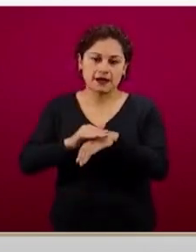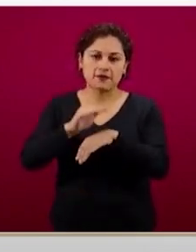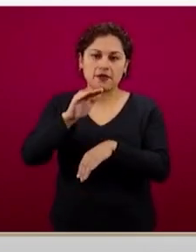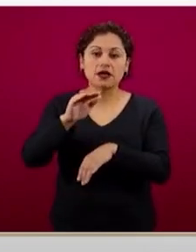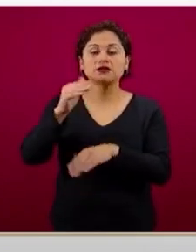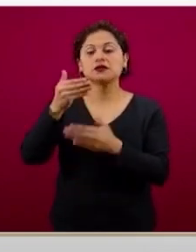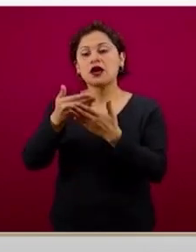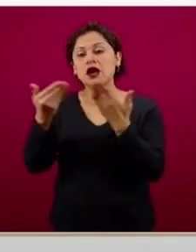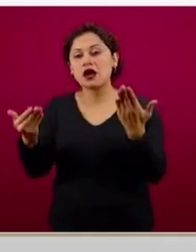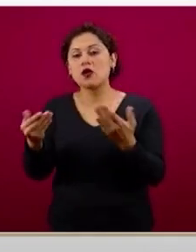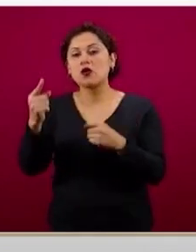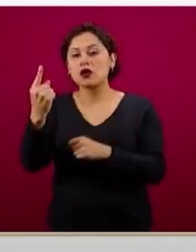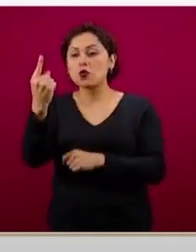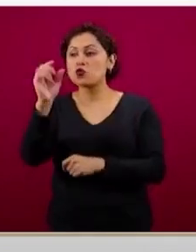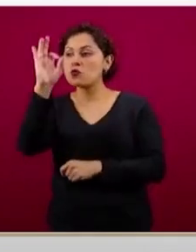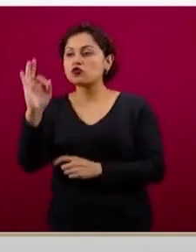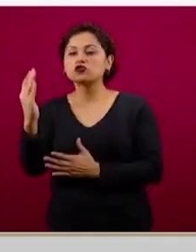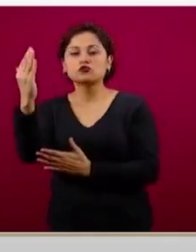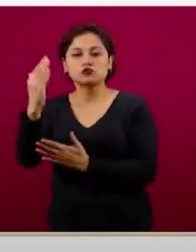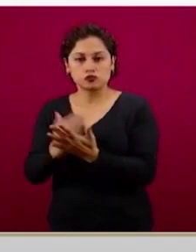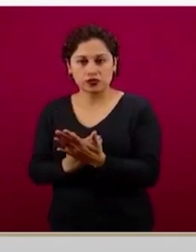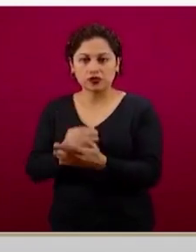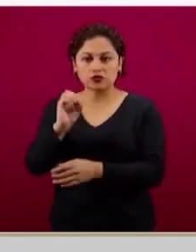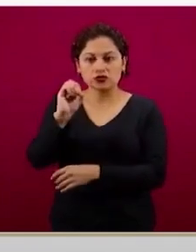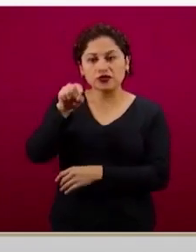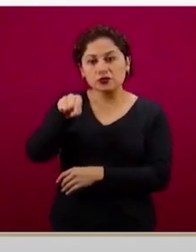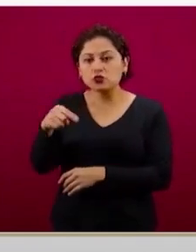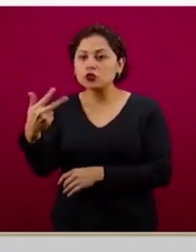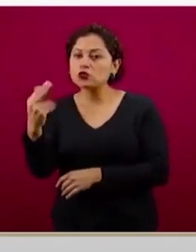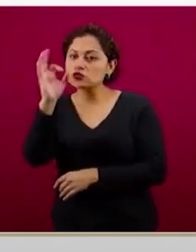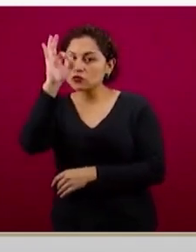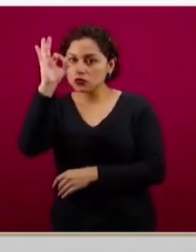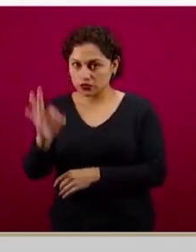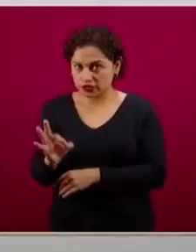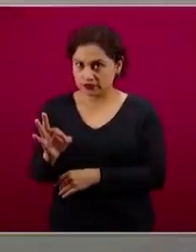en menos del 1%, siendo el 0.8%.